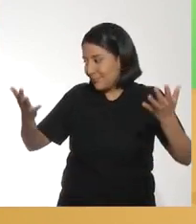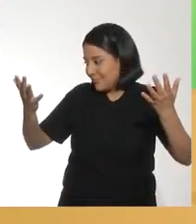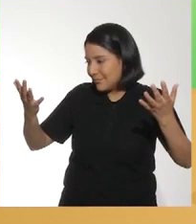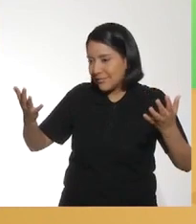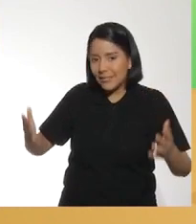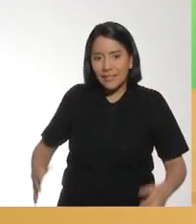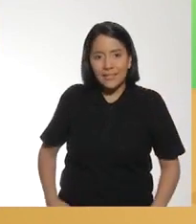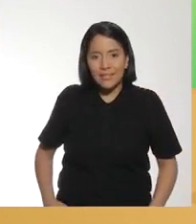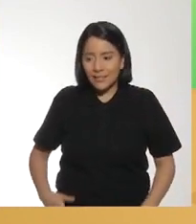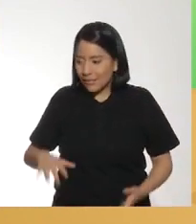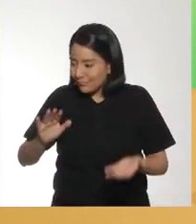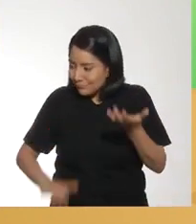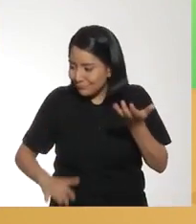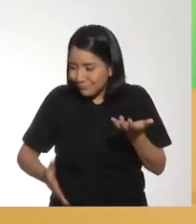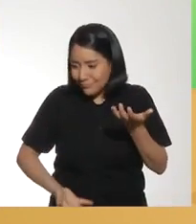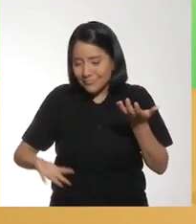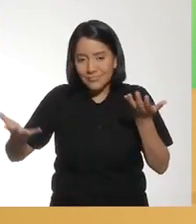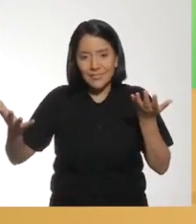¡Ah!